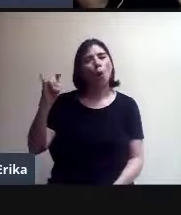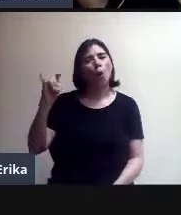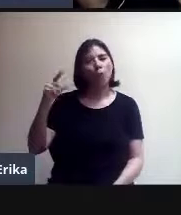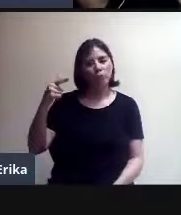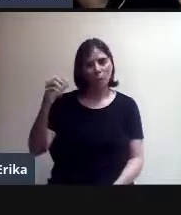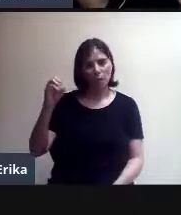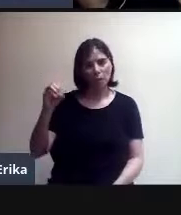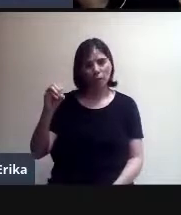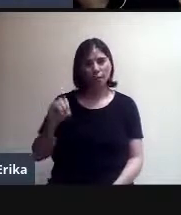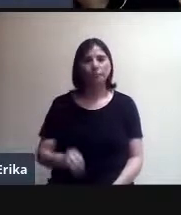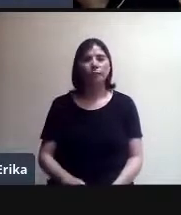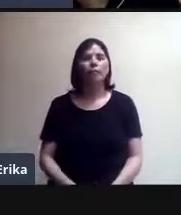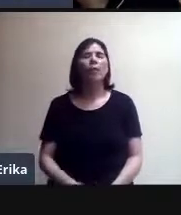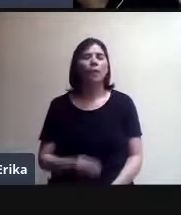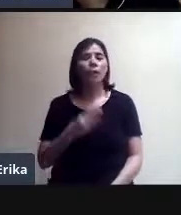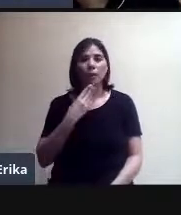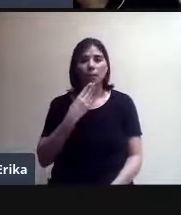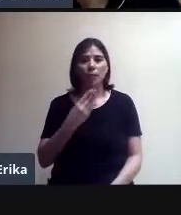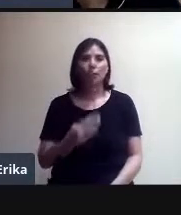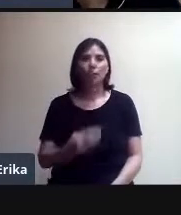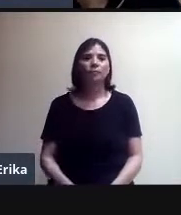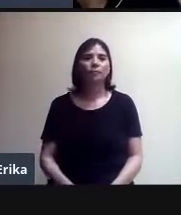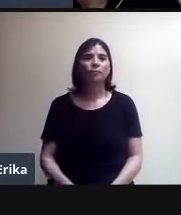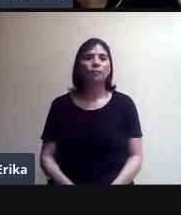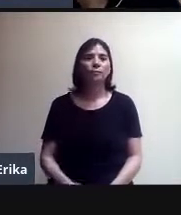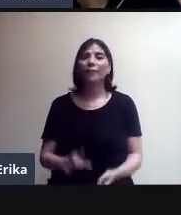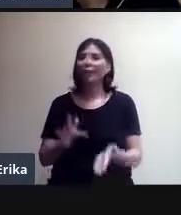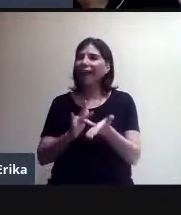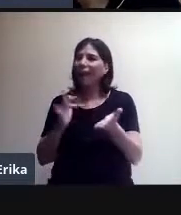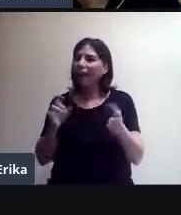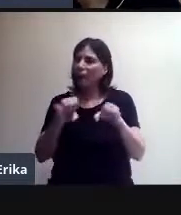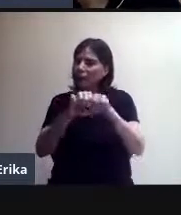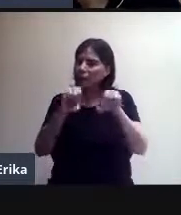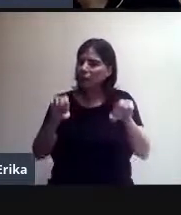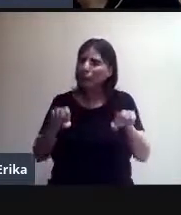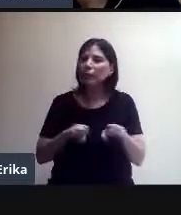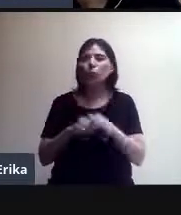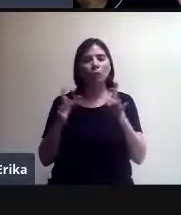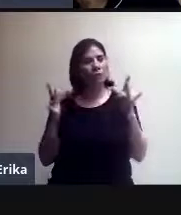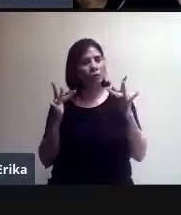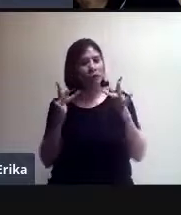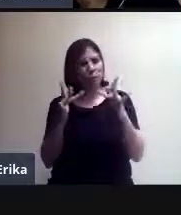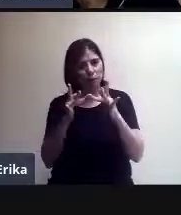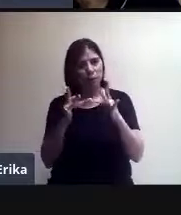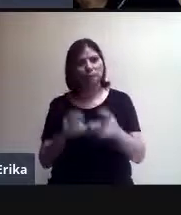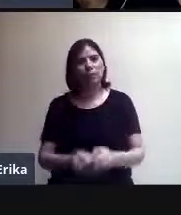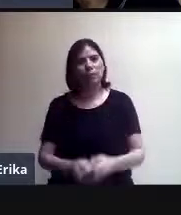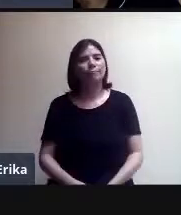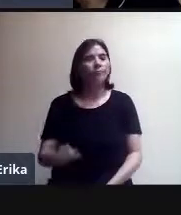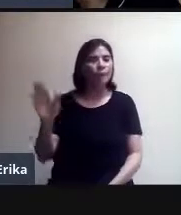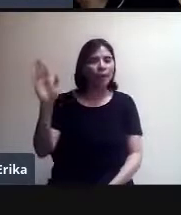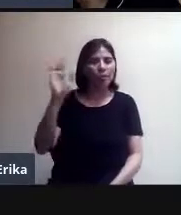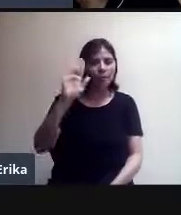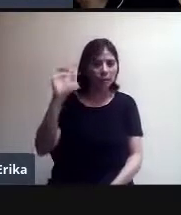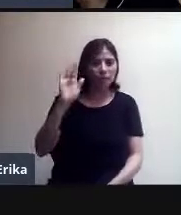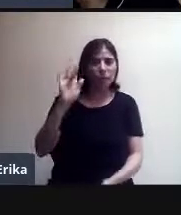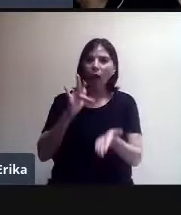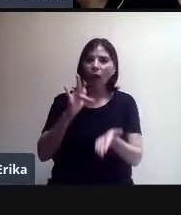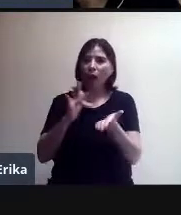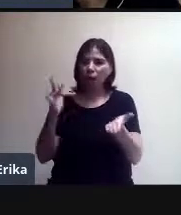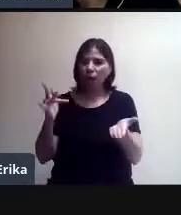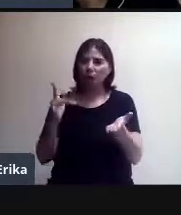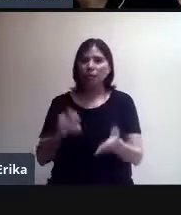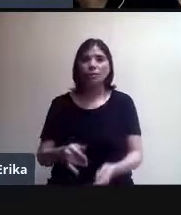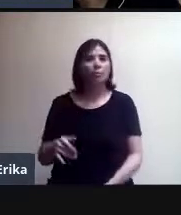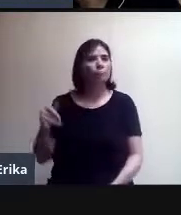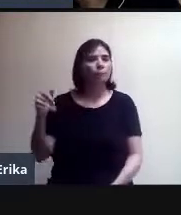Voy a colgar. Muchas gracias al equipo por conectarse. Y que estén muy bien. Gracias. Entonces, voy a colgar.